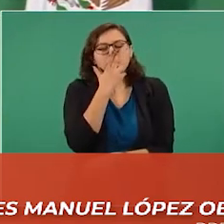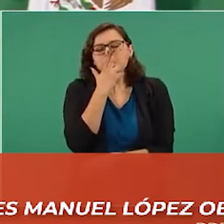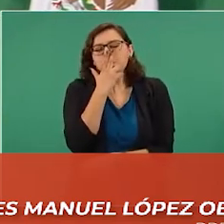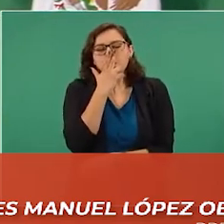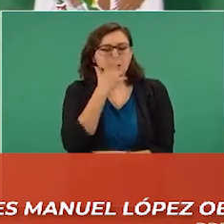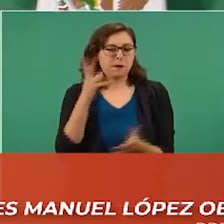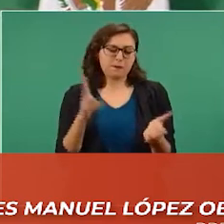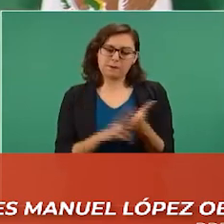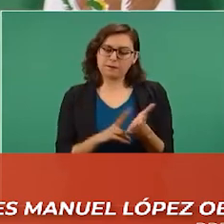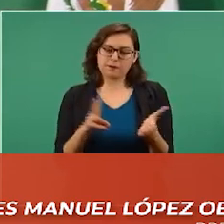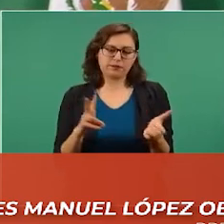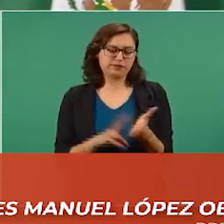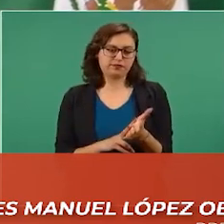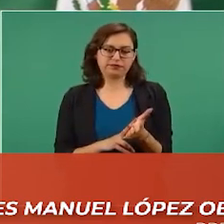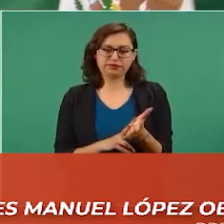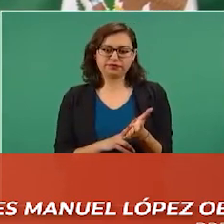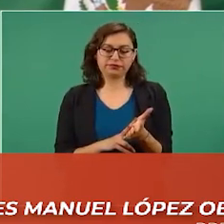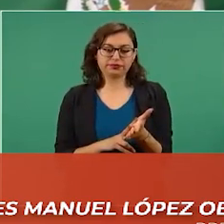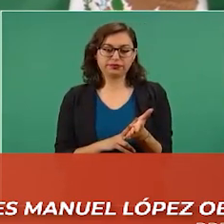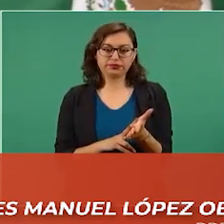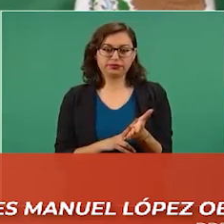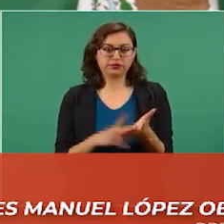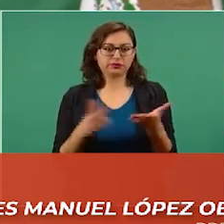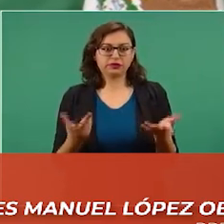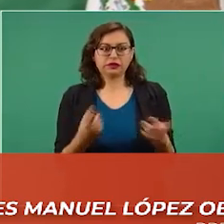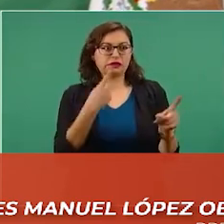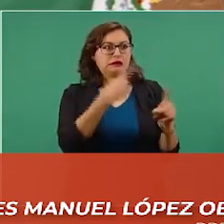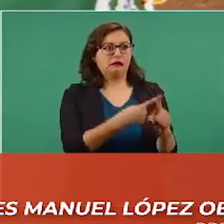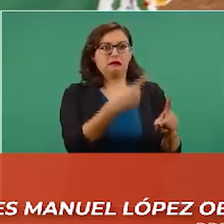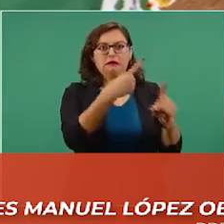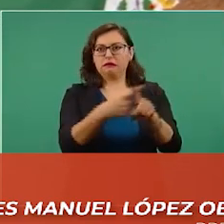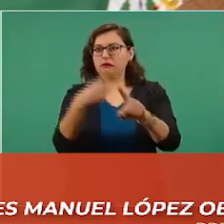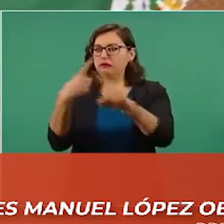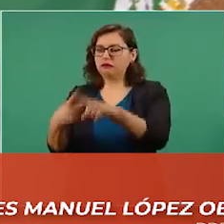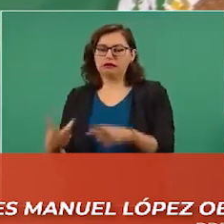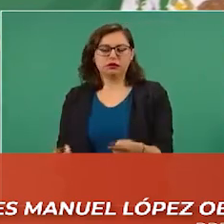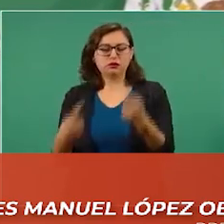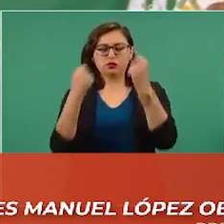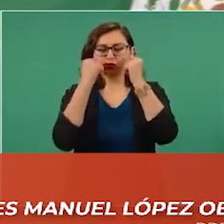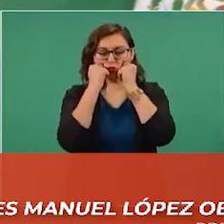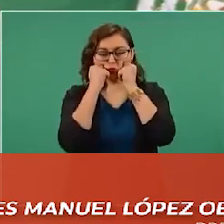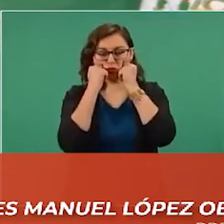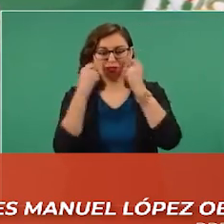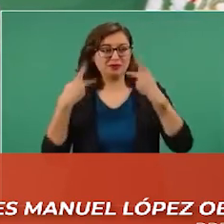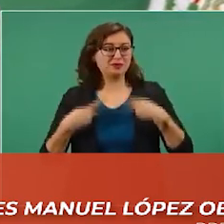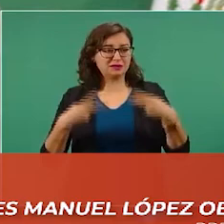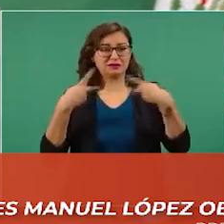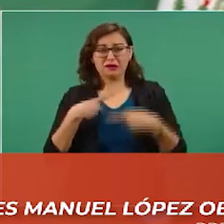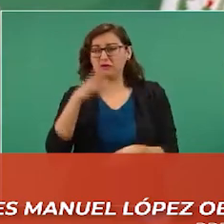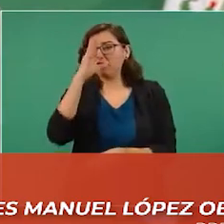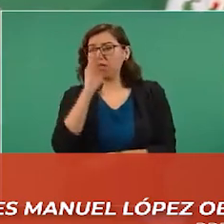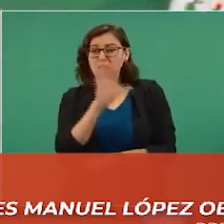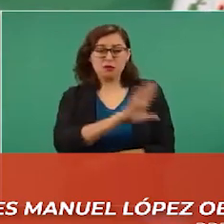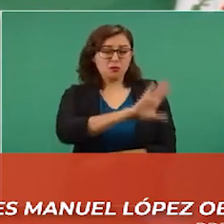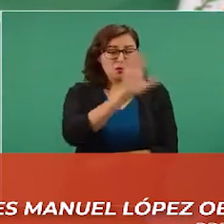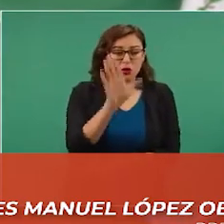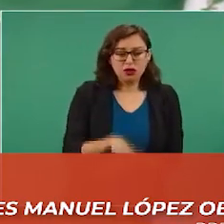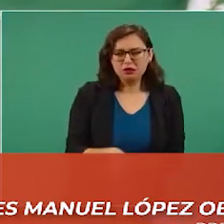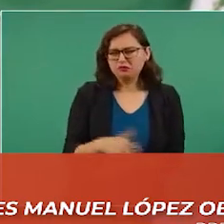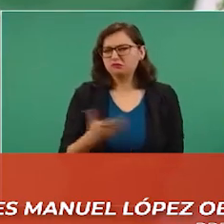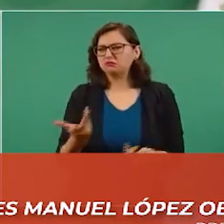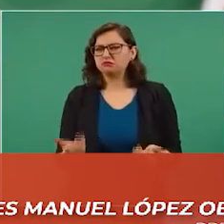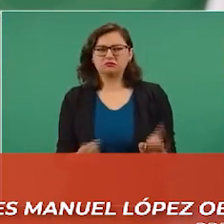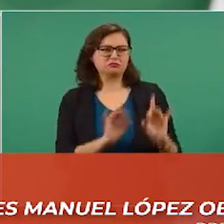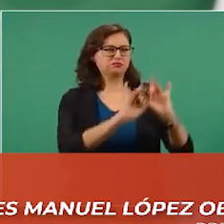sea quien sea la persona y pierda la vida en las circunstancias que